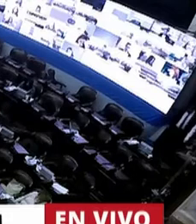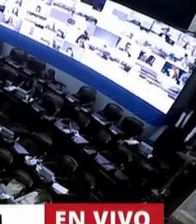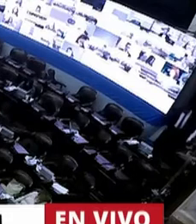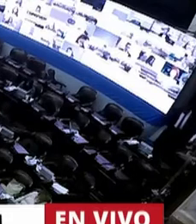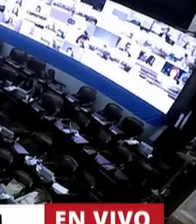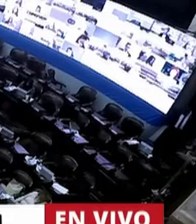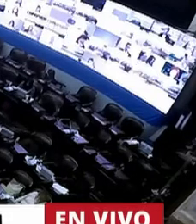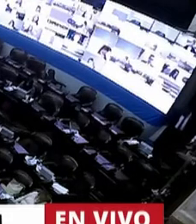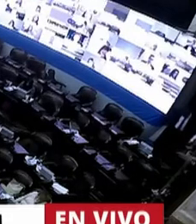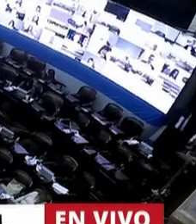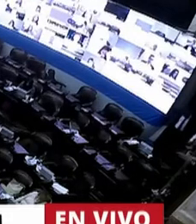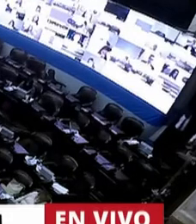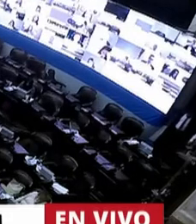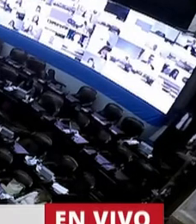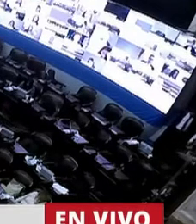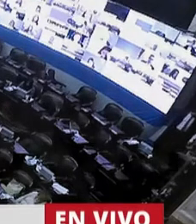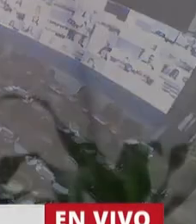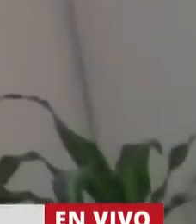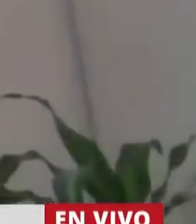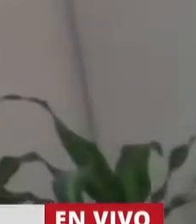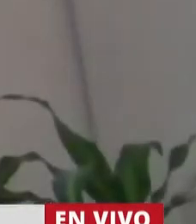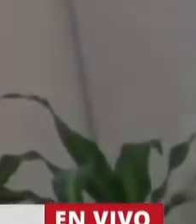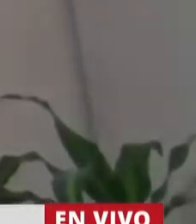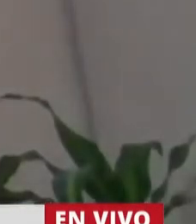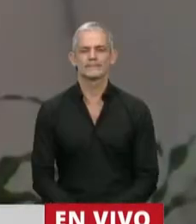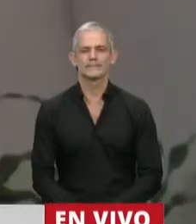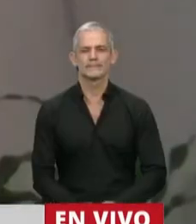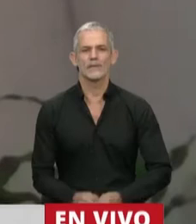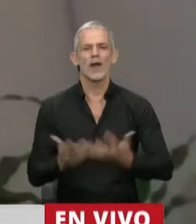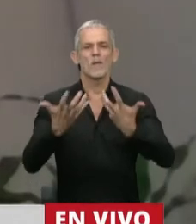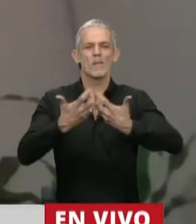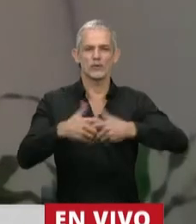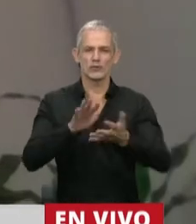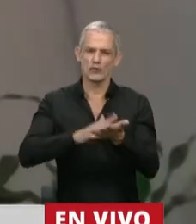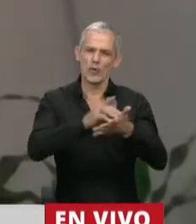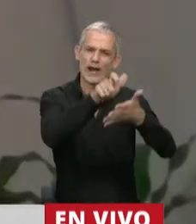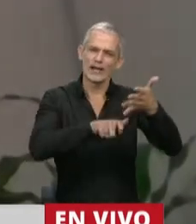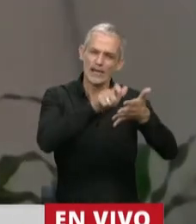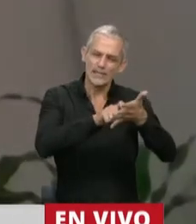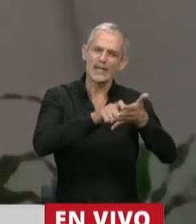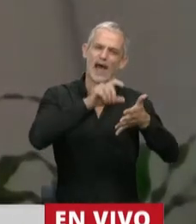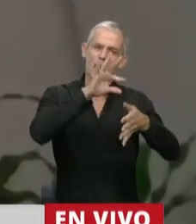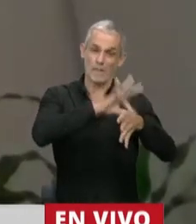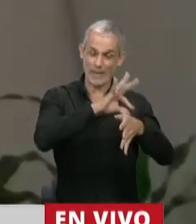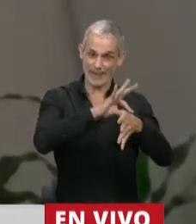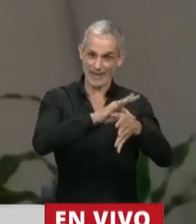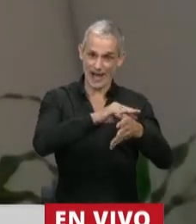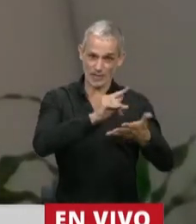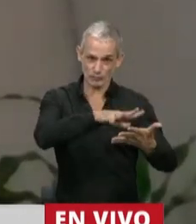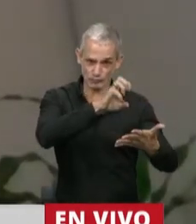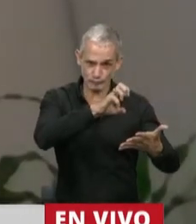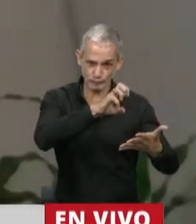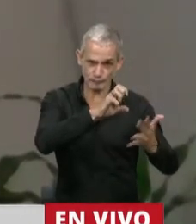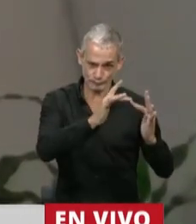Gracias, señor presidente. El proyecto de recetas médicas digitales que hoy estamos tratando tiene por